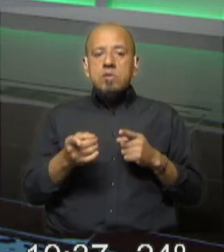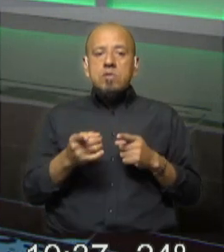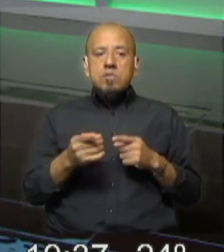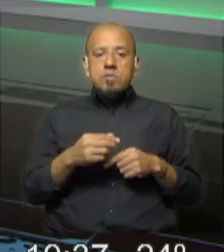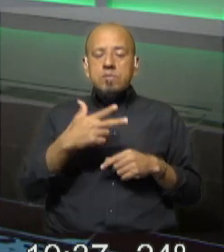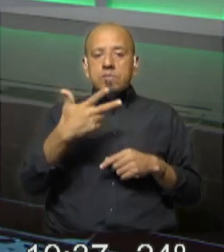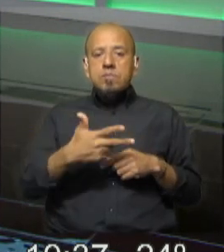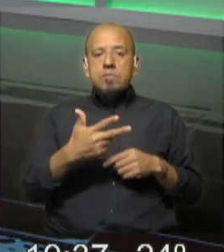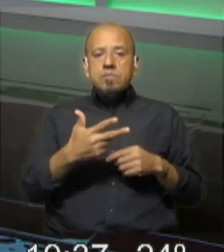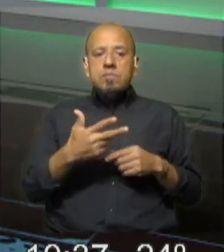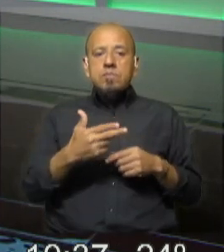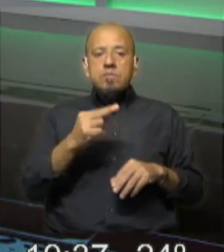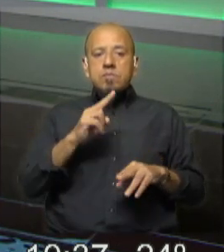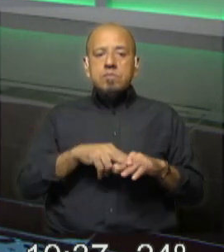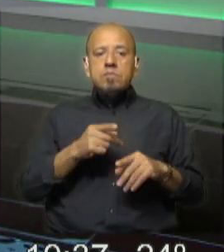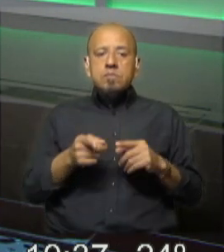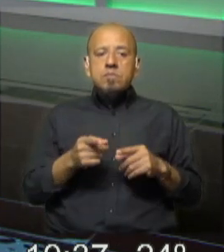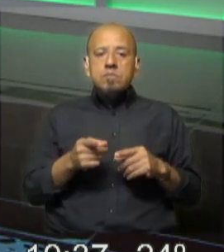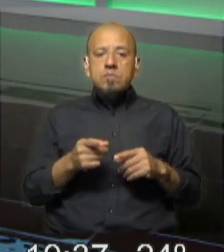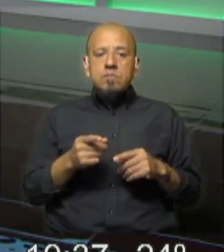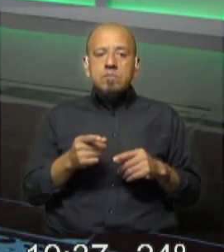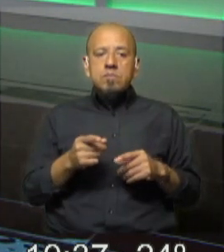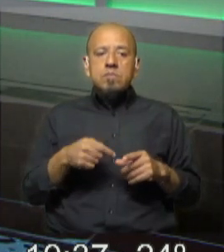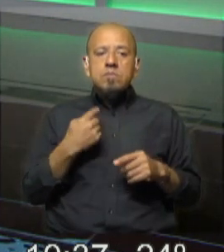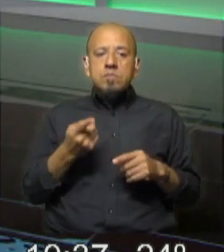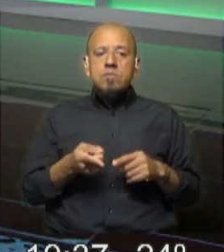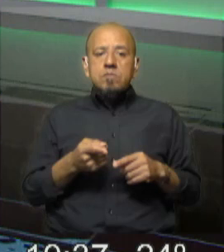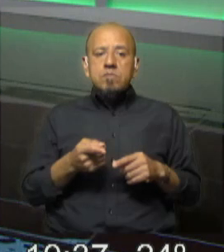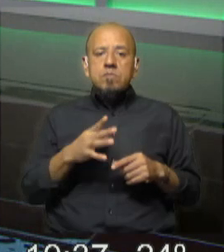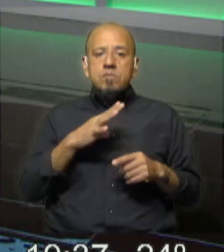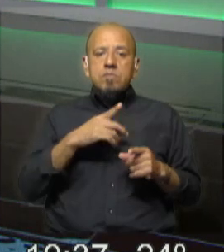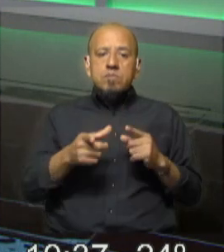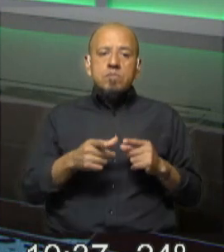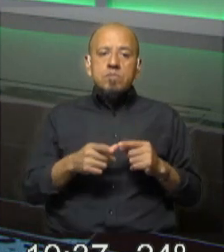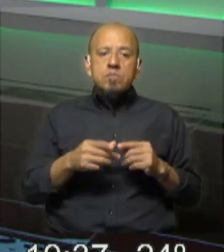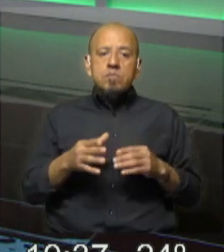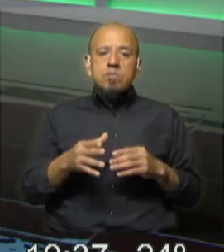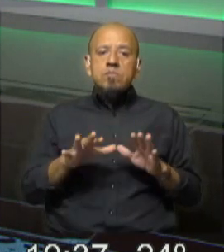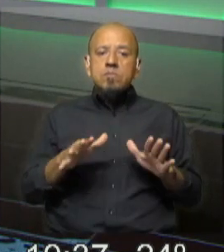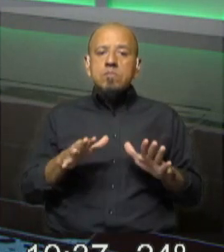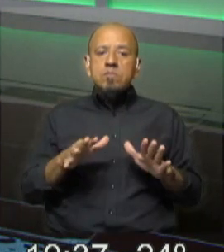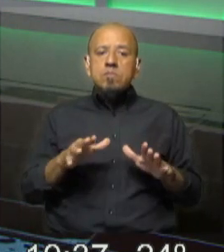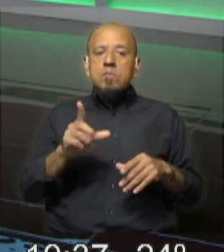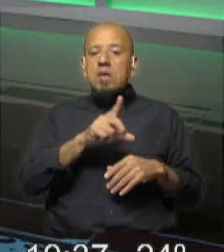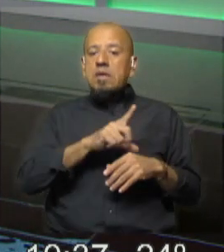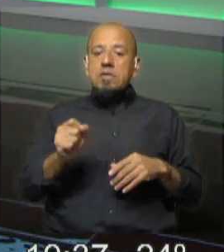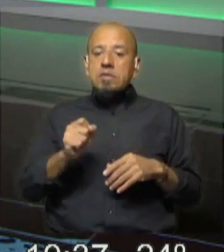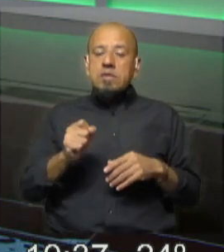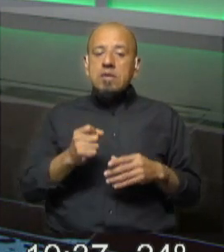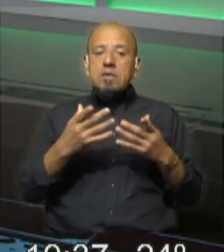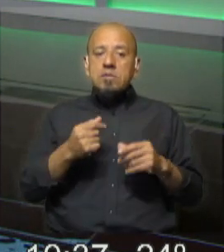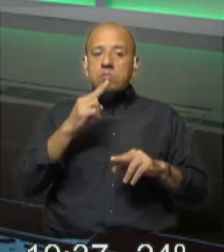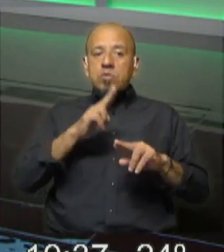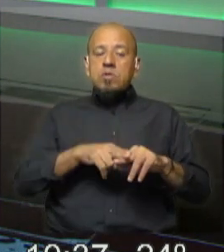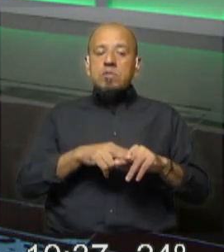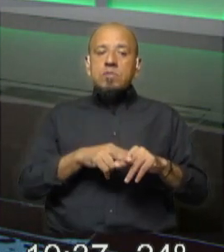homicidios por rapiñas que se generan y otro dato también es que hubo por lo menos más de 100 tentativas de homicidios o personas